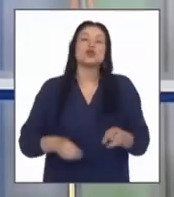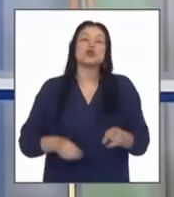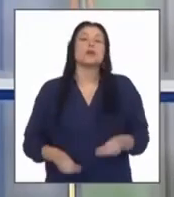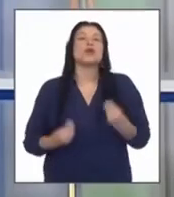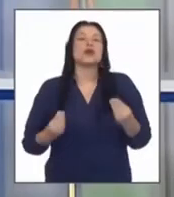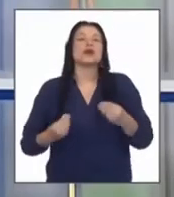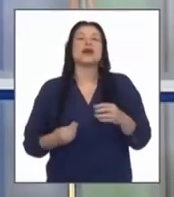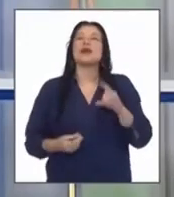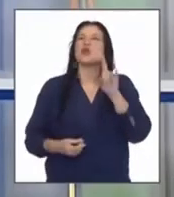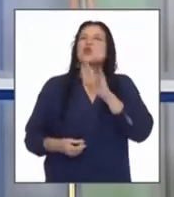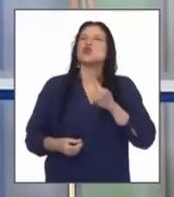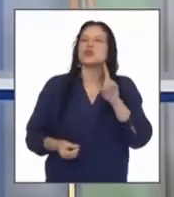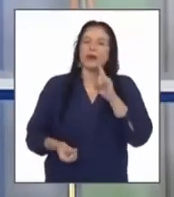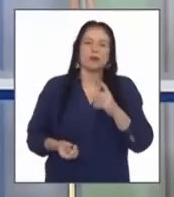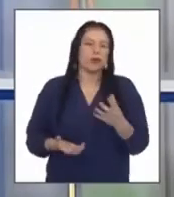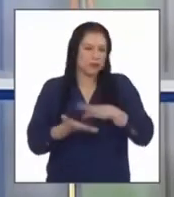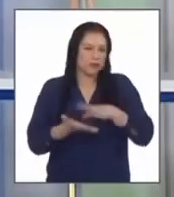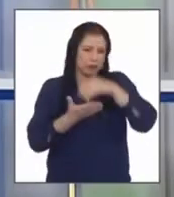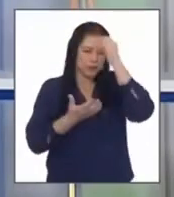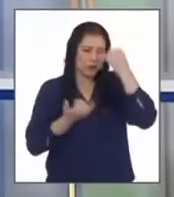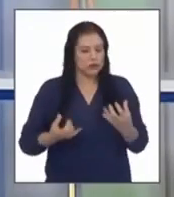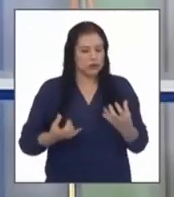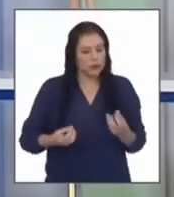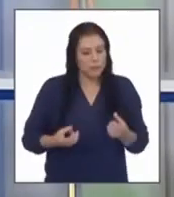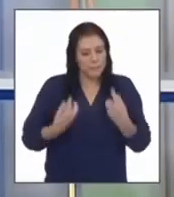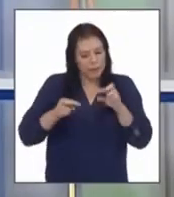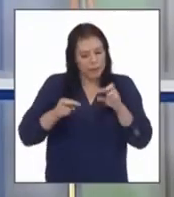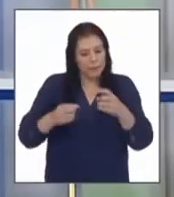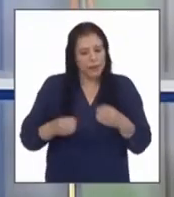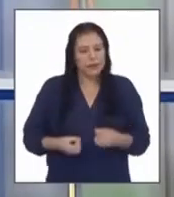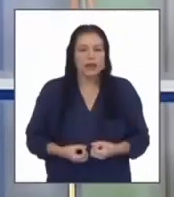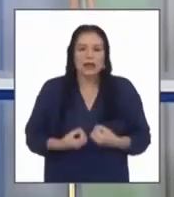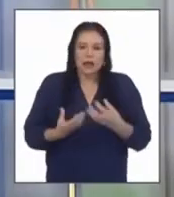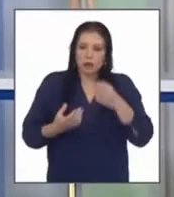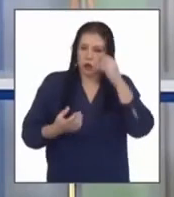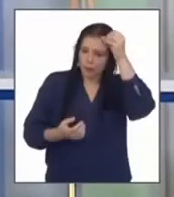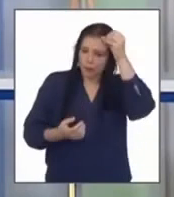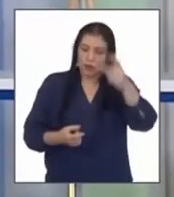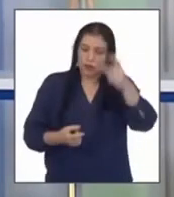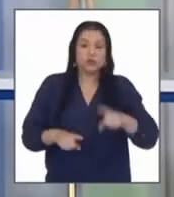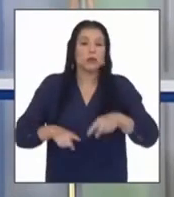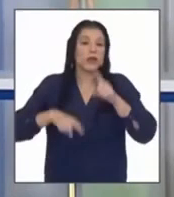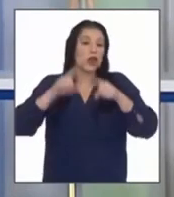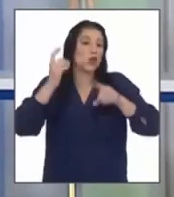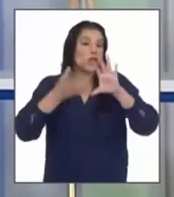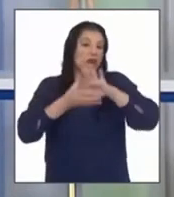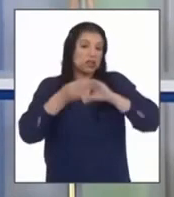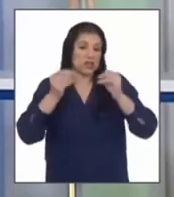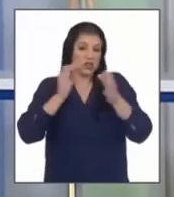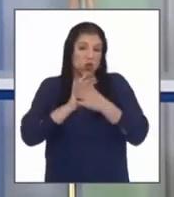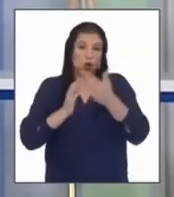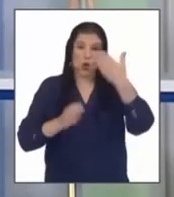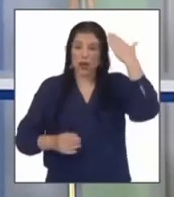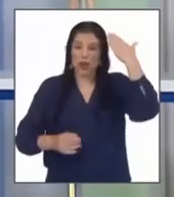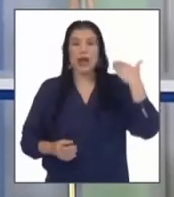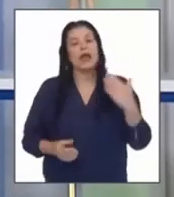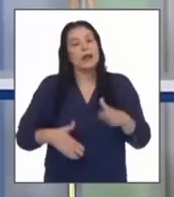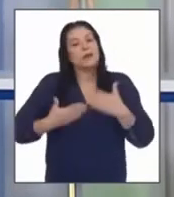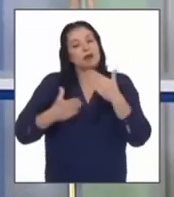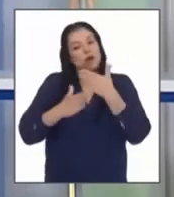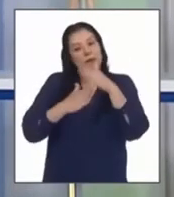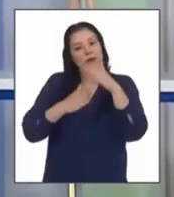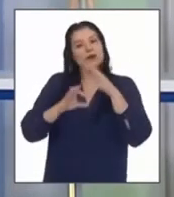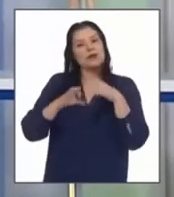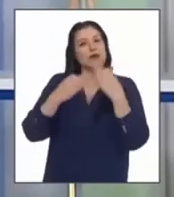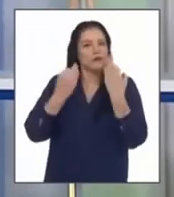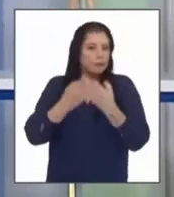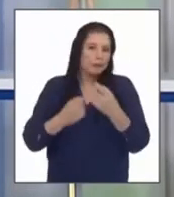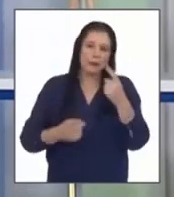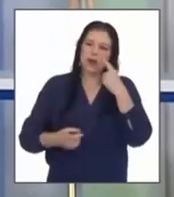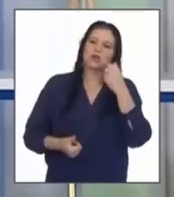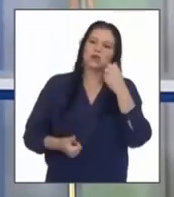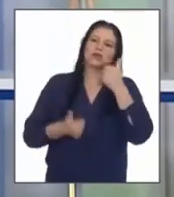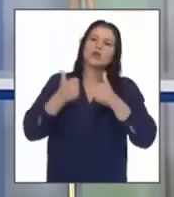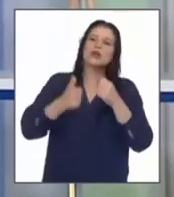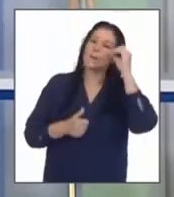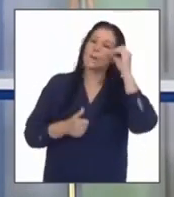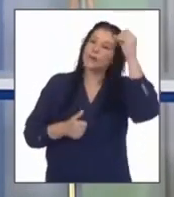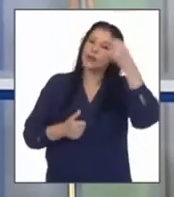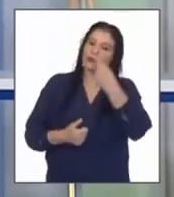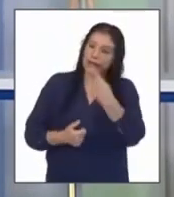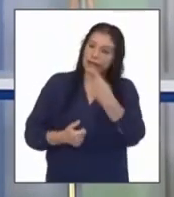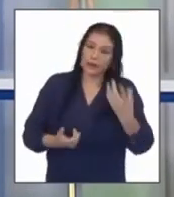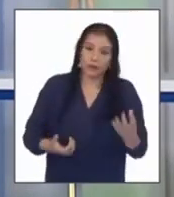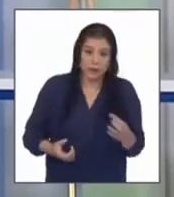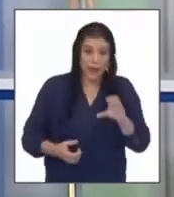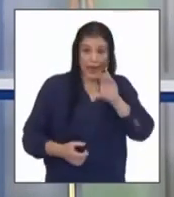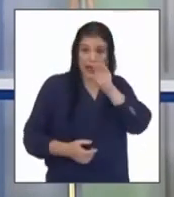nos ayuda a construir una opinión o comentario acertado sobre un hecho ocurrido y a compartirlo con nuestra familia para conocer sus puntos de vista